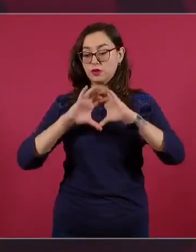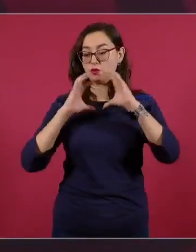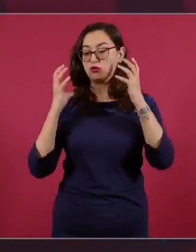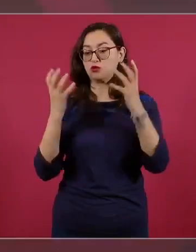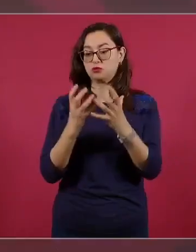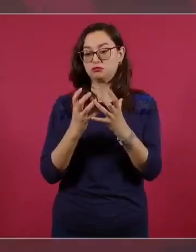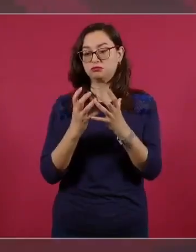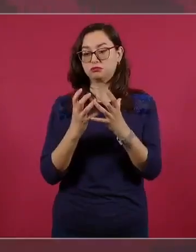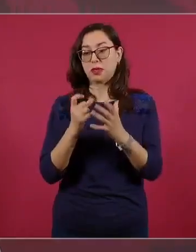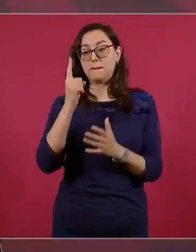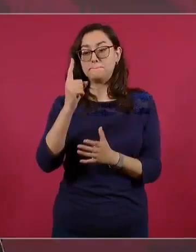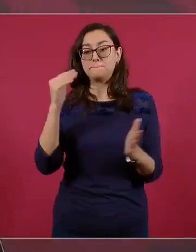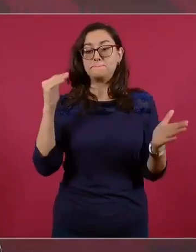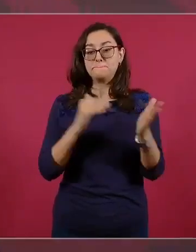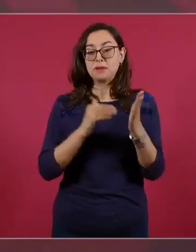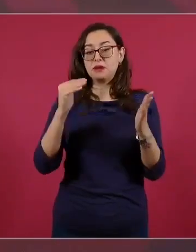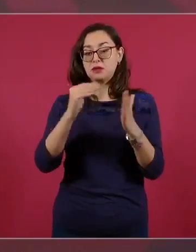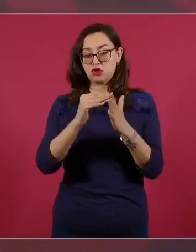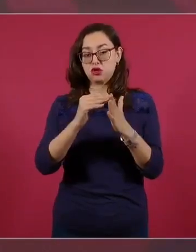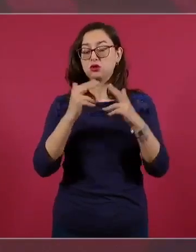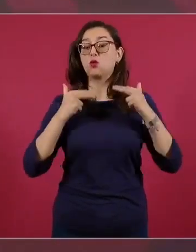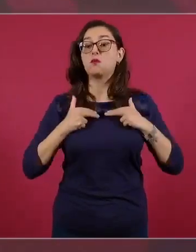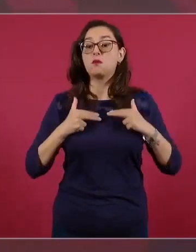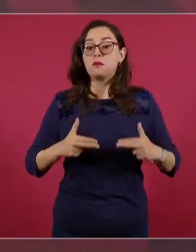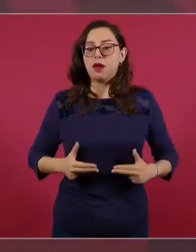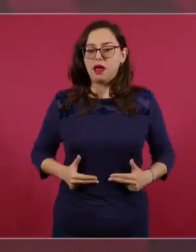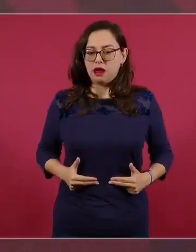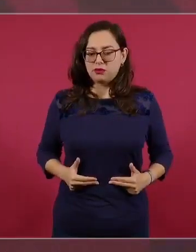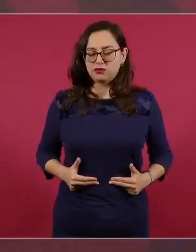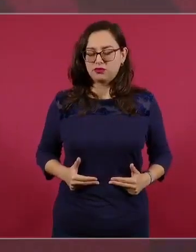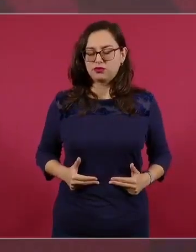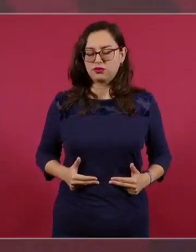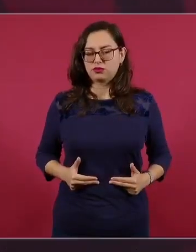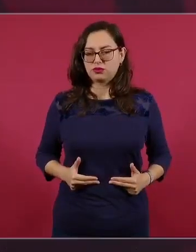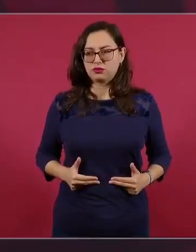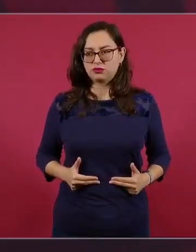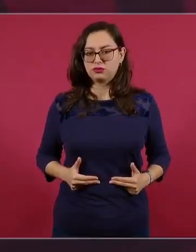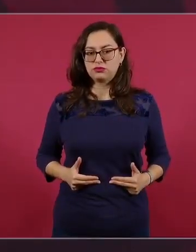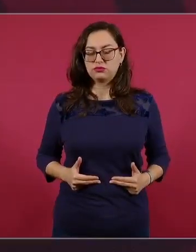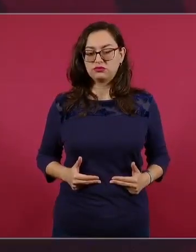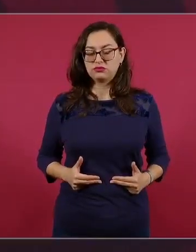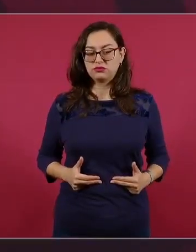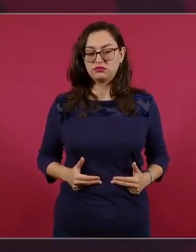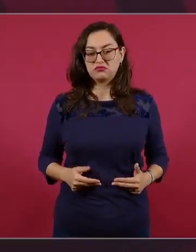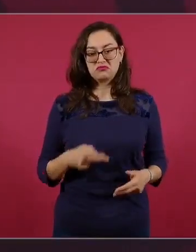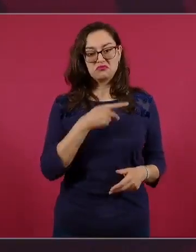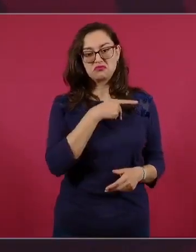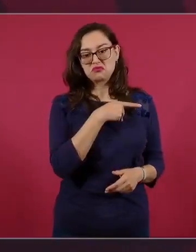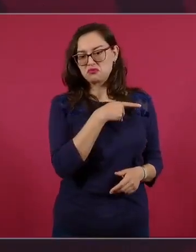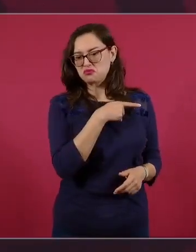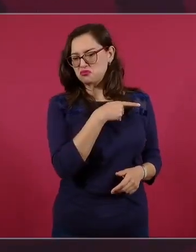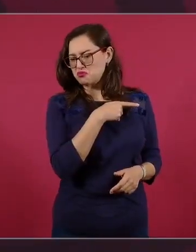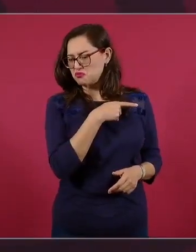de seres humanos que sobreviven,